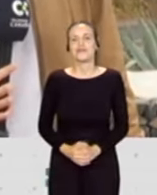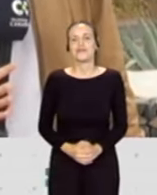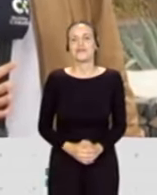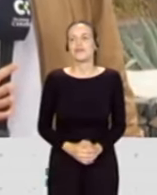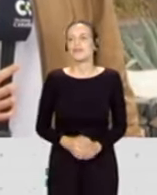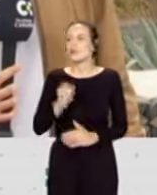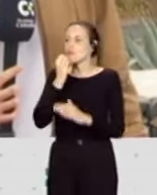Buenos días.